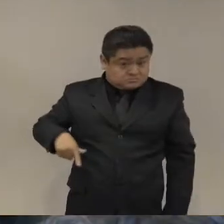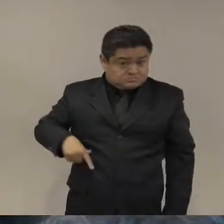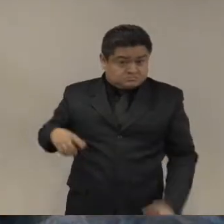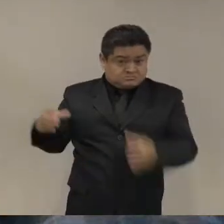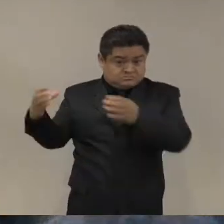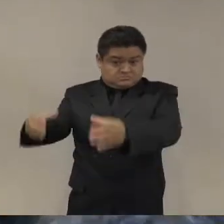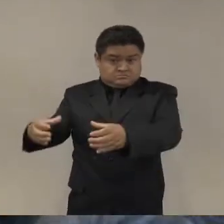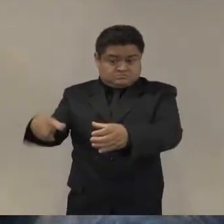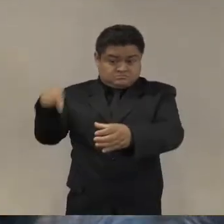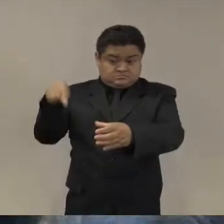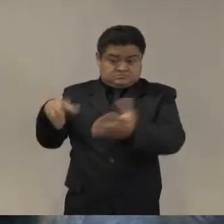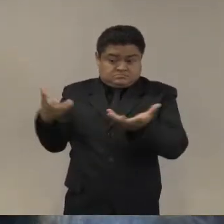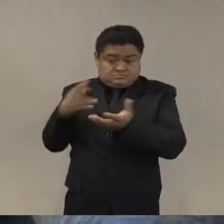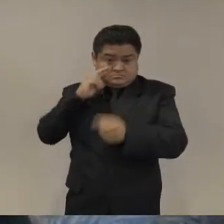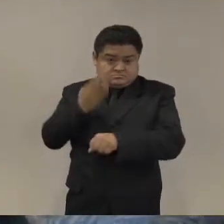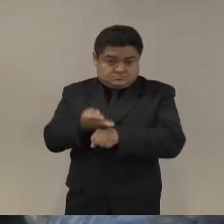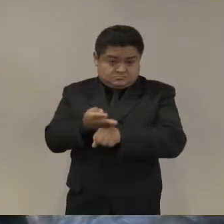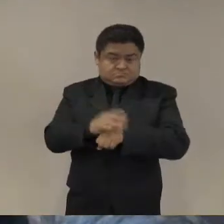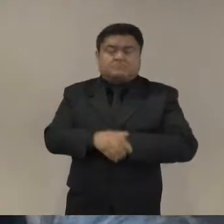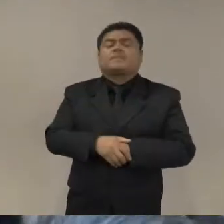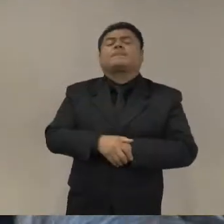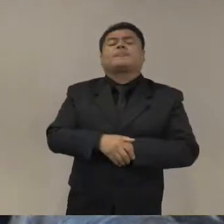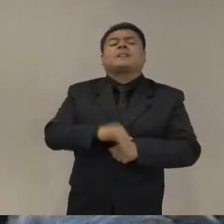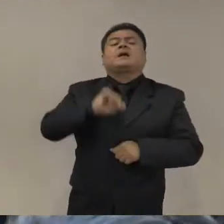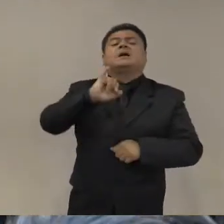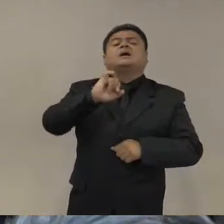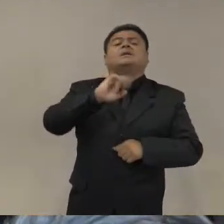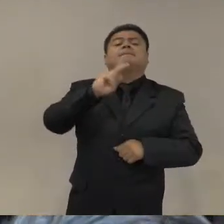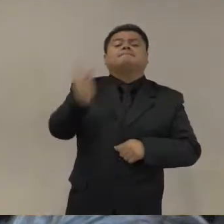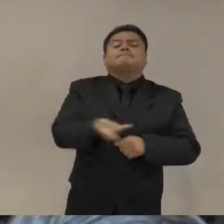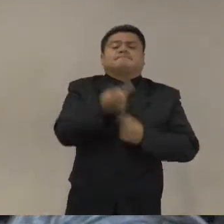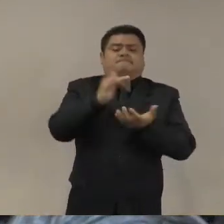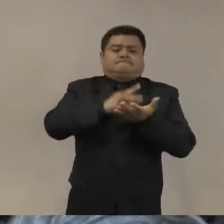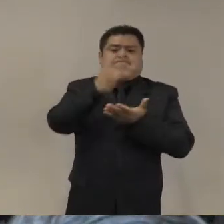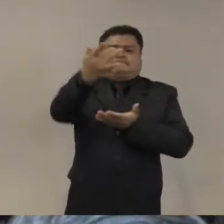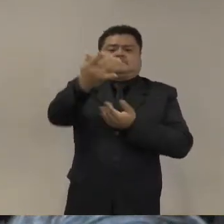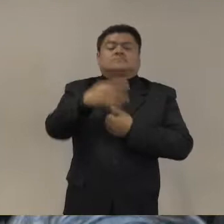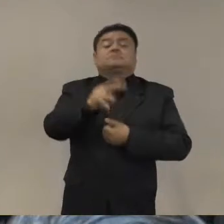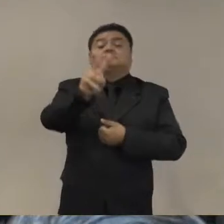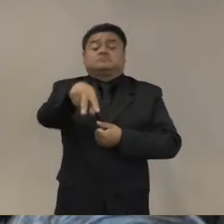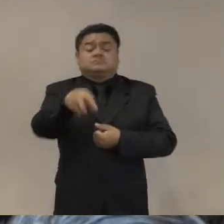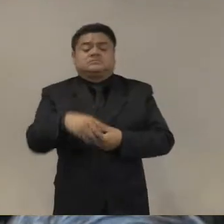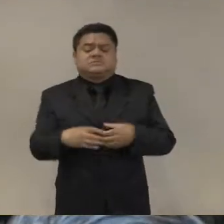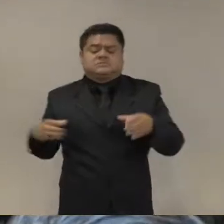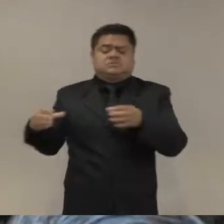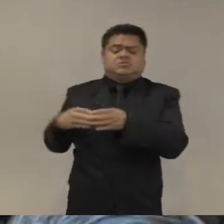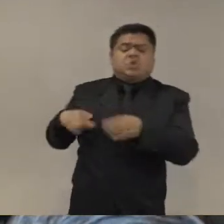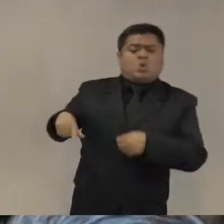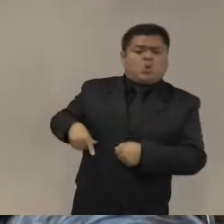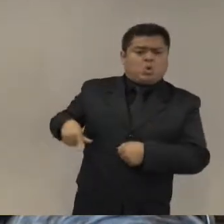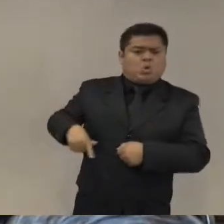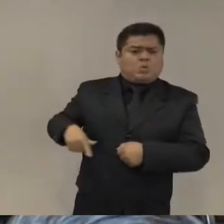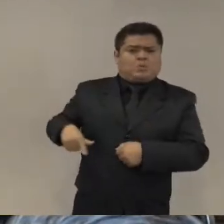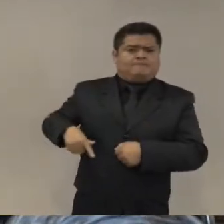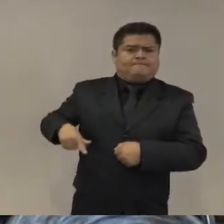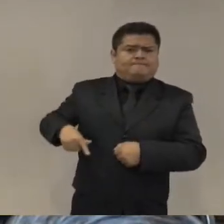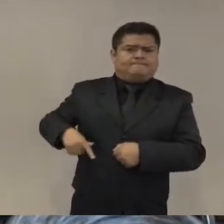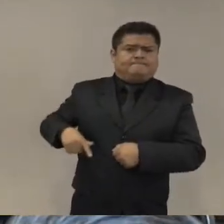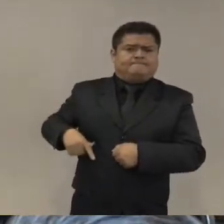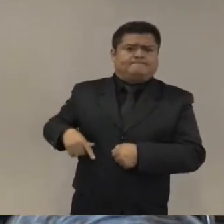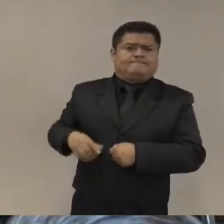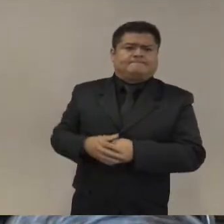gracias por la pregunta si ese concepto de gobernanza parece mucho eso lo que estoy